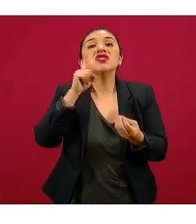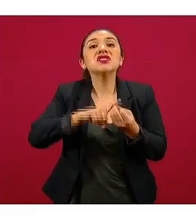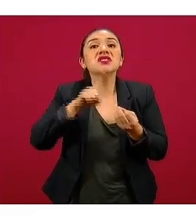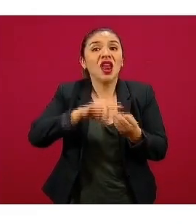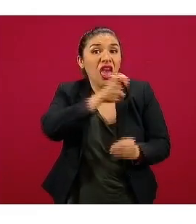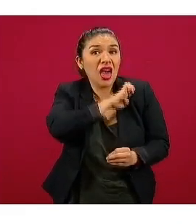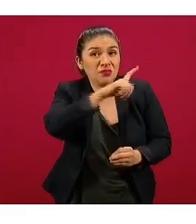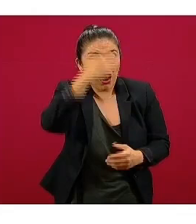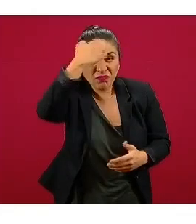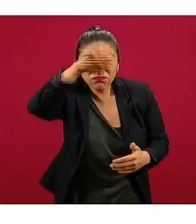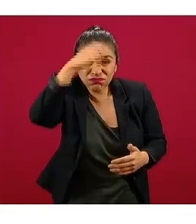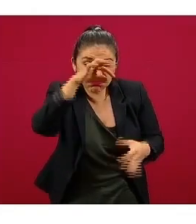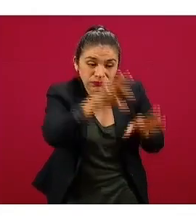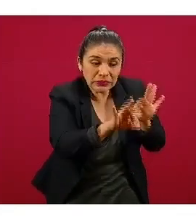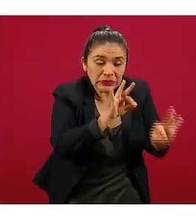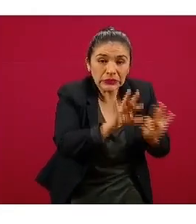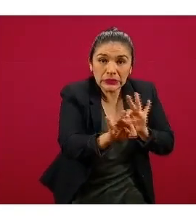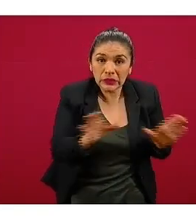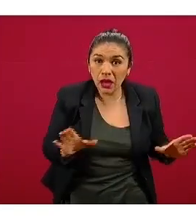especialistas en la materia